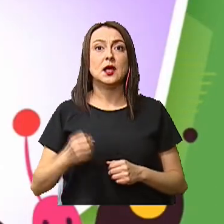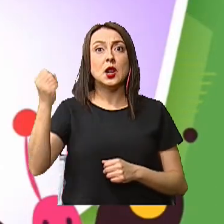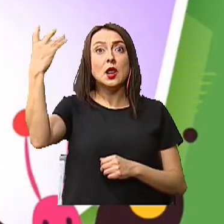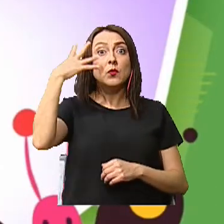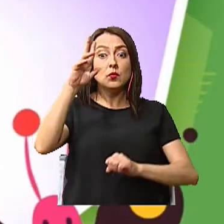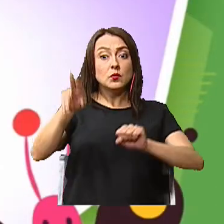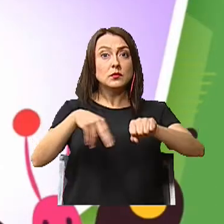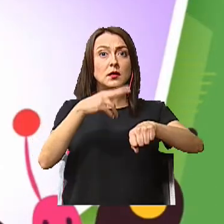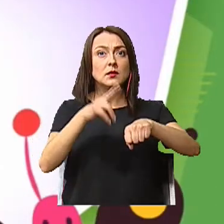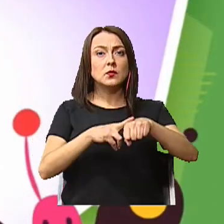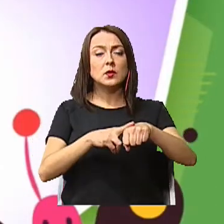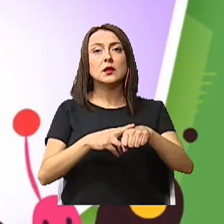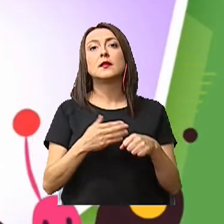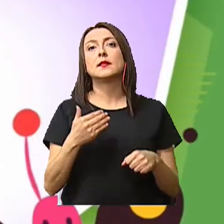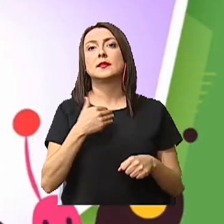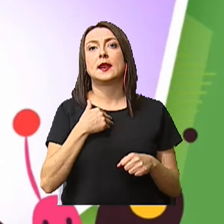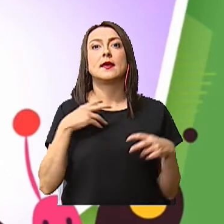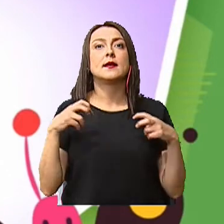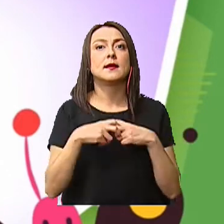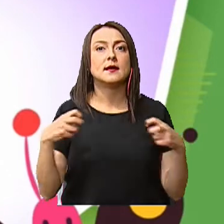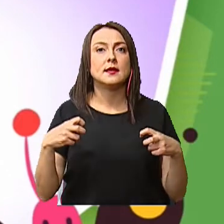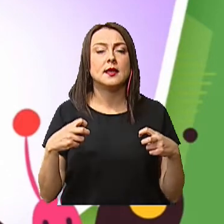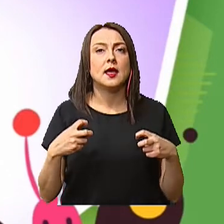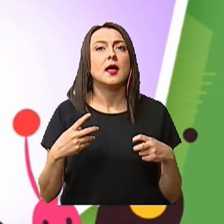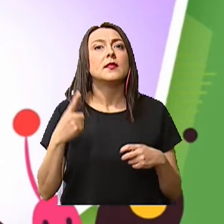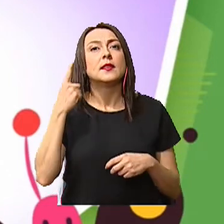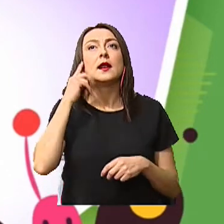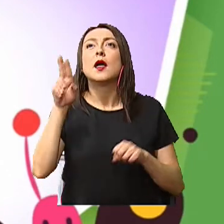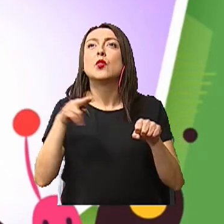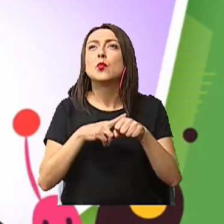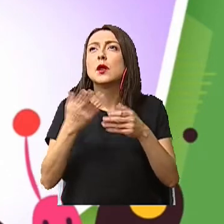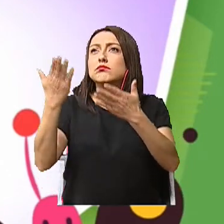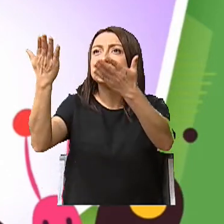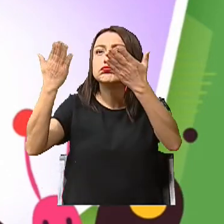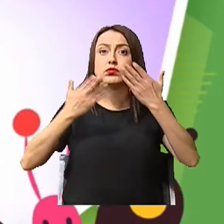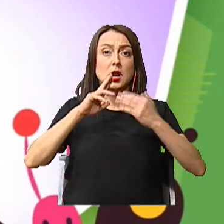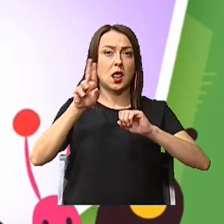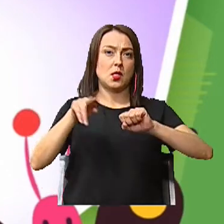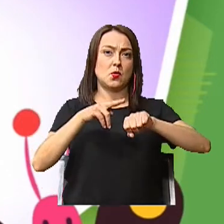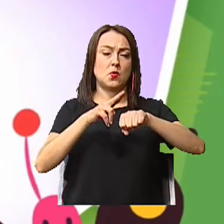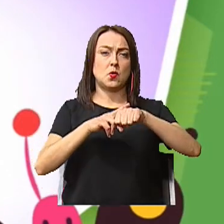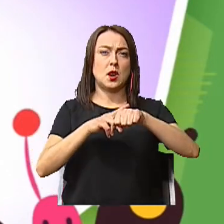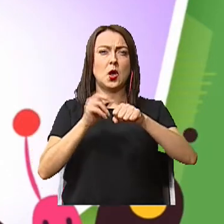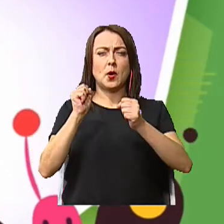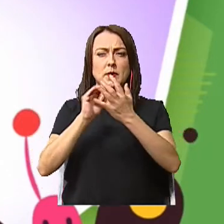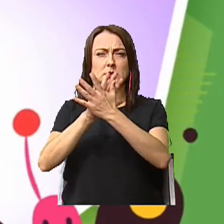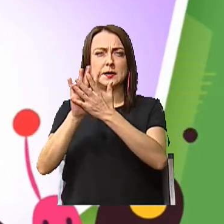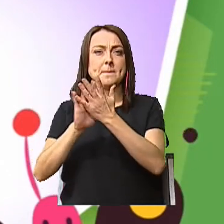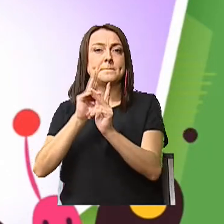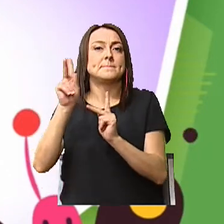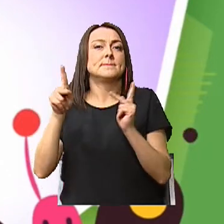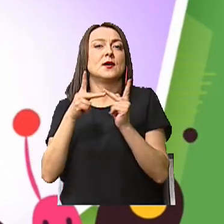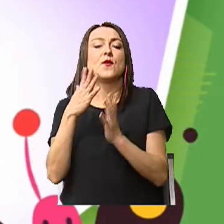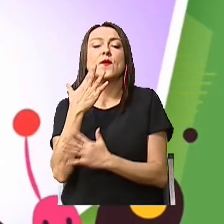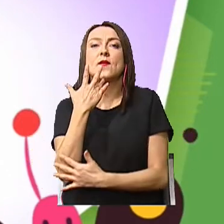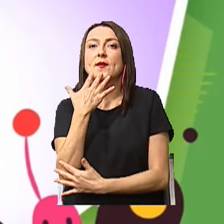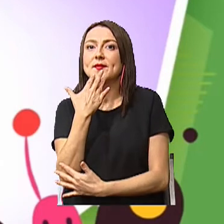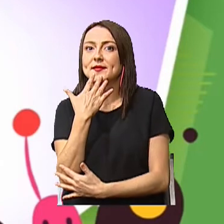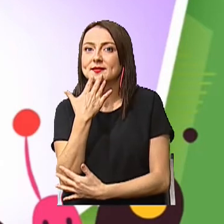natural consta de energía que proviene de la naturaleza Que envía una mezcla perfecta de colores